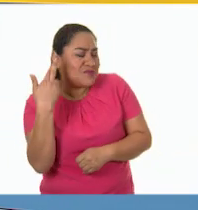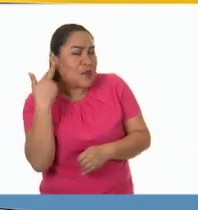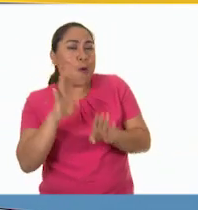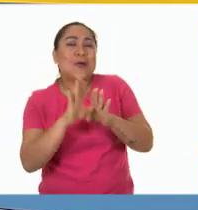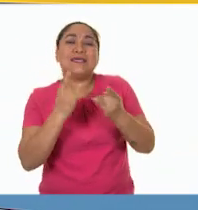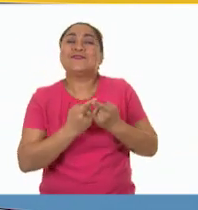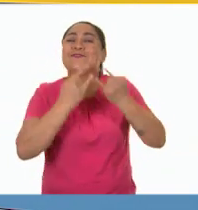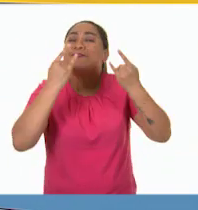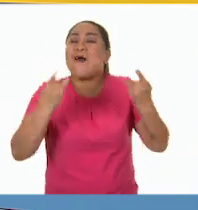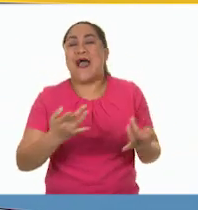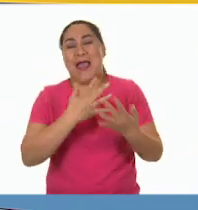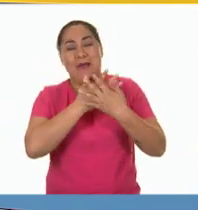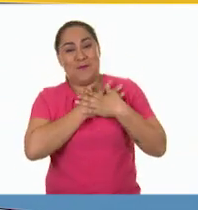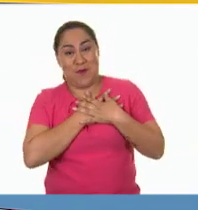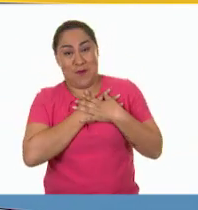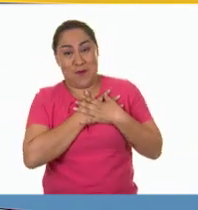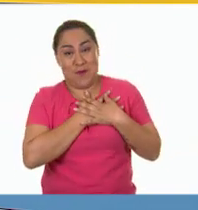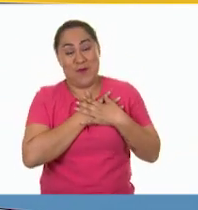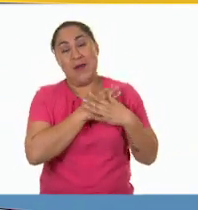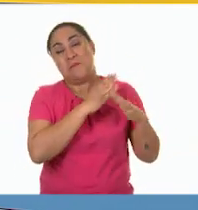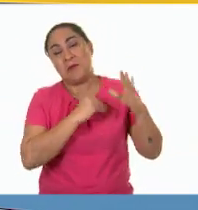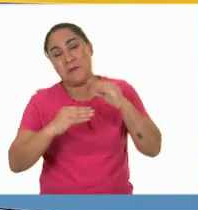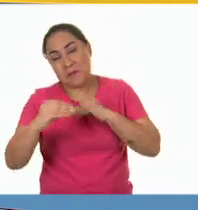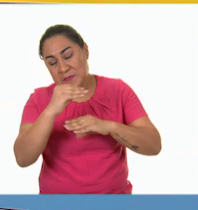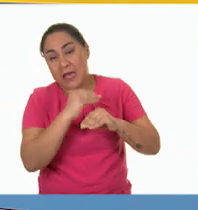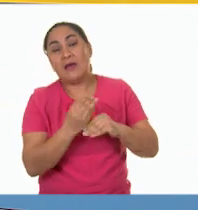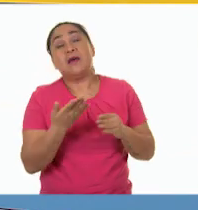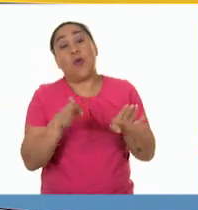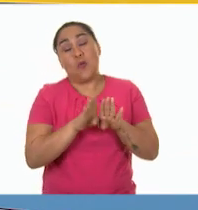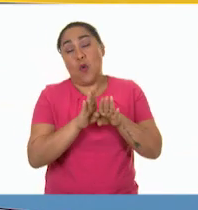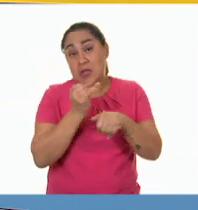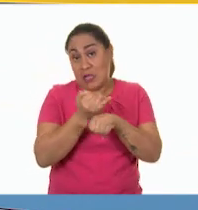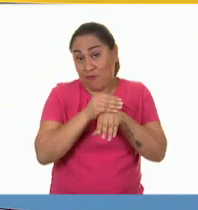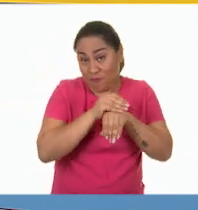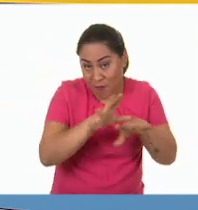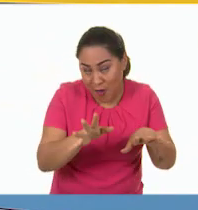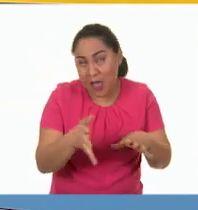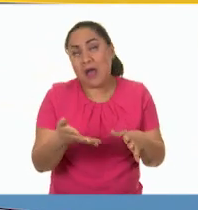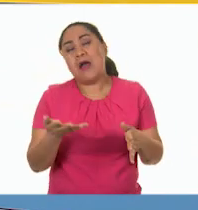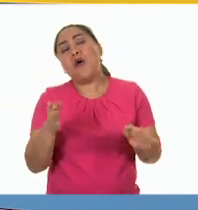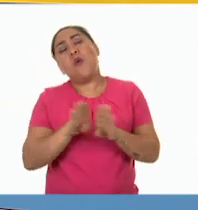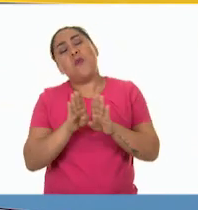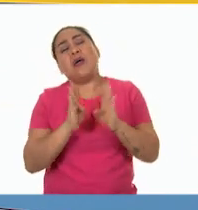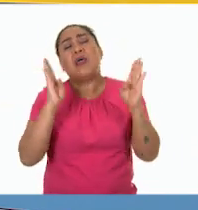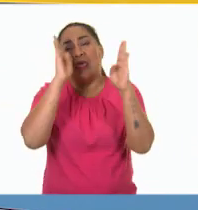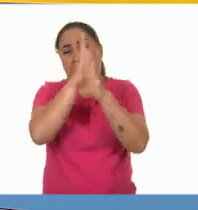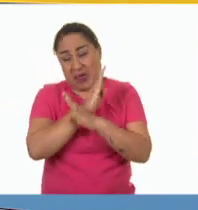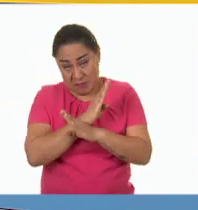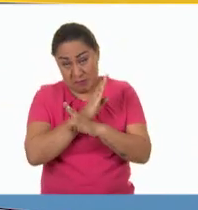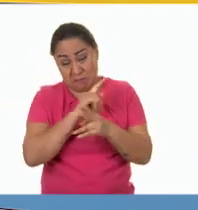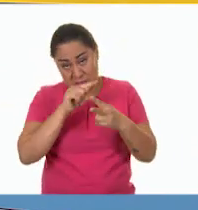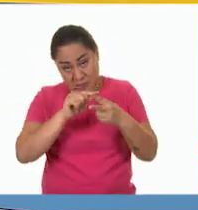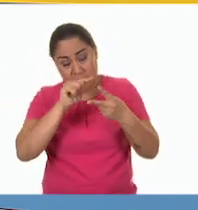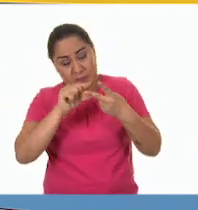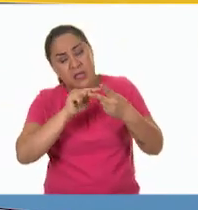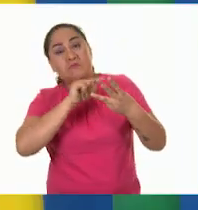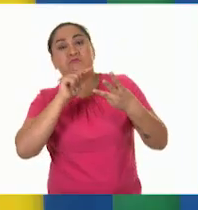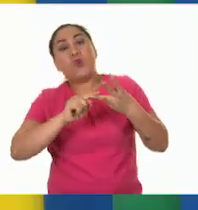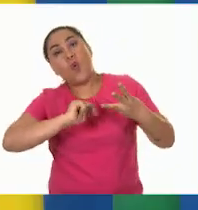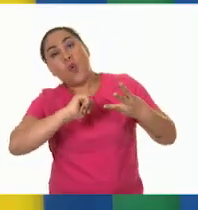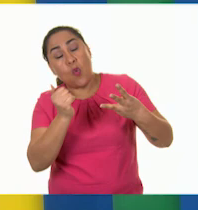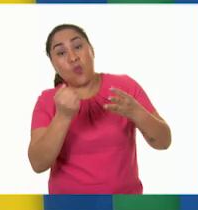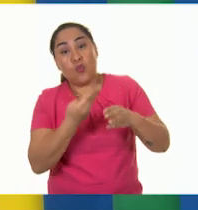dramatizadas. Y además de informar, entretener, la radio también llegó a cumplir otra función muy importante.